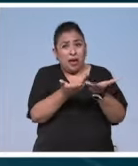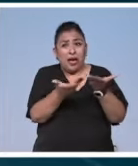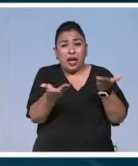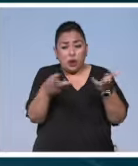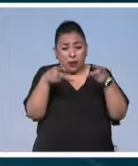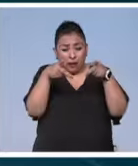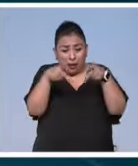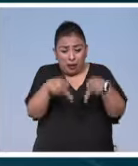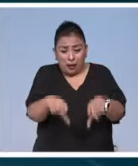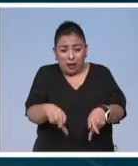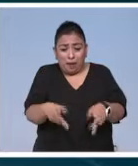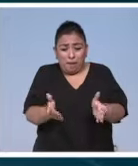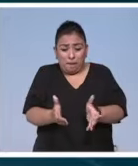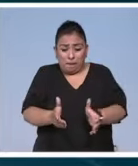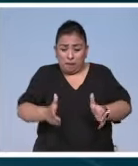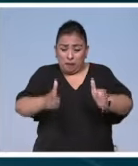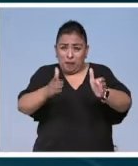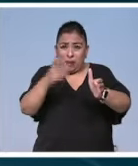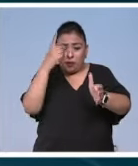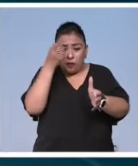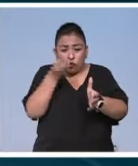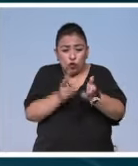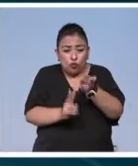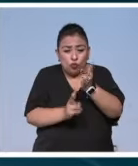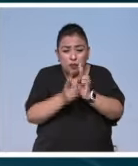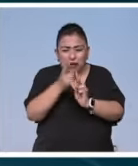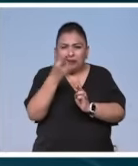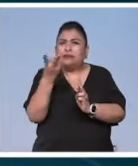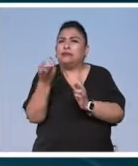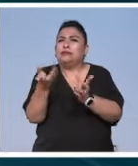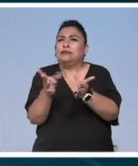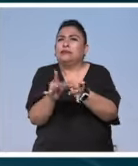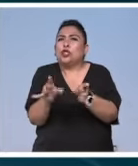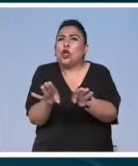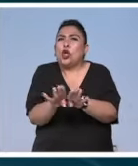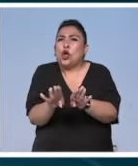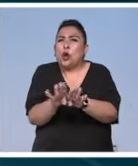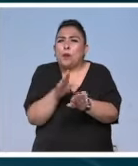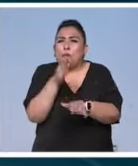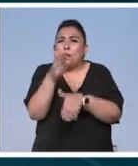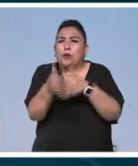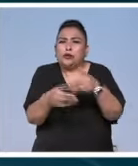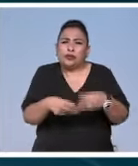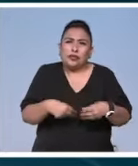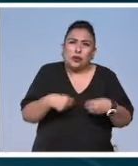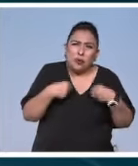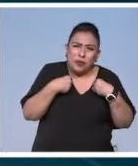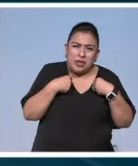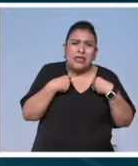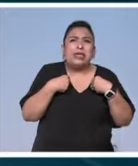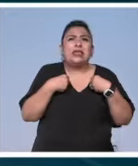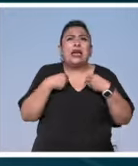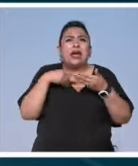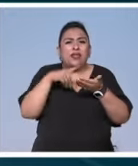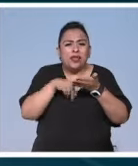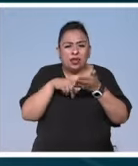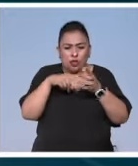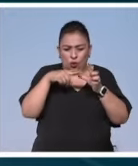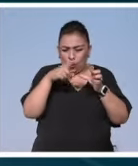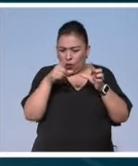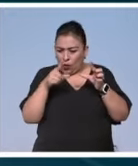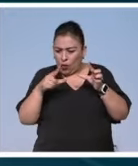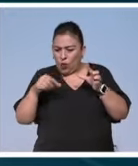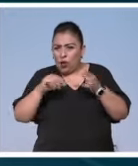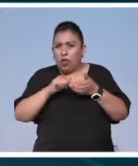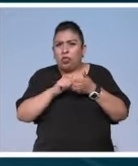sepultarla en una maceta para que nutra una planta. ¿Cómo explicarle el proceso de la vida que se anida en una hoja de donde